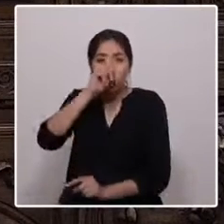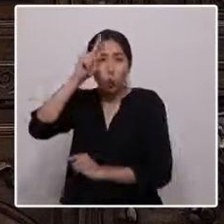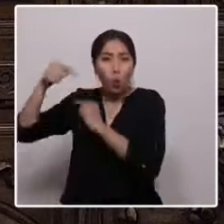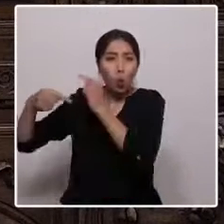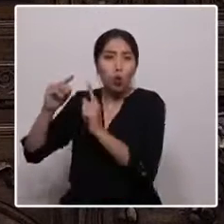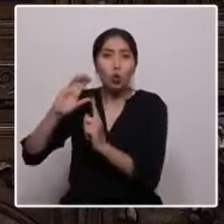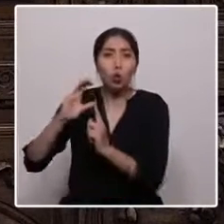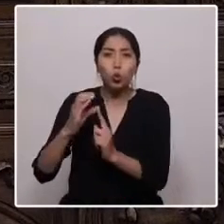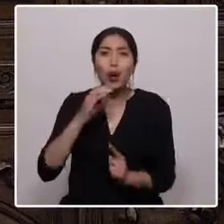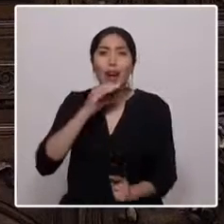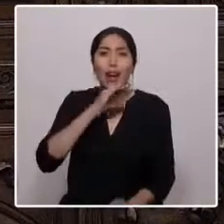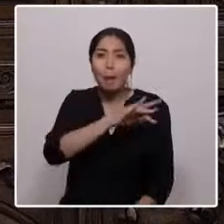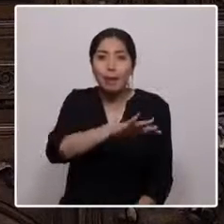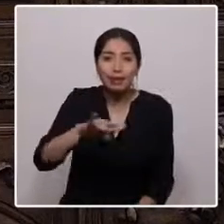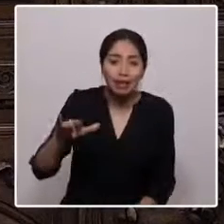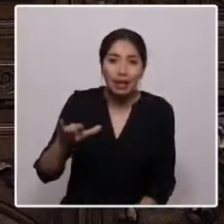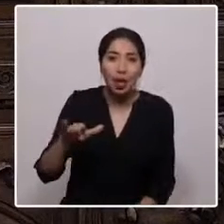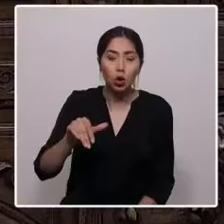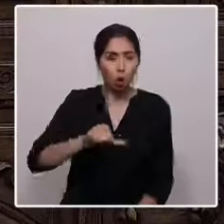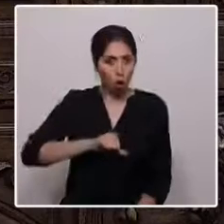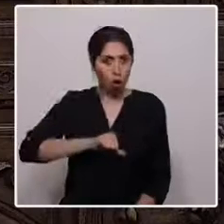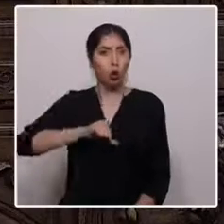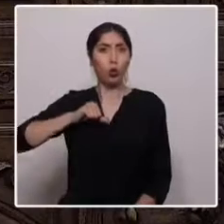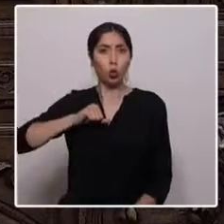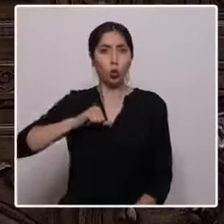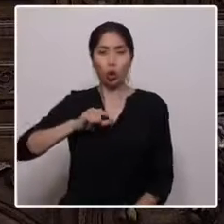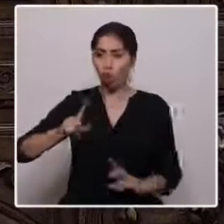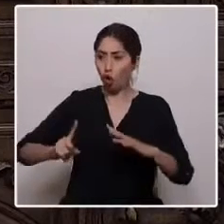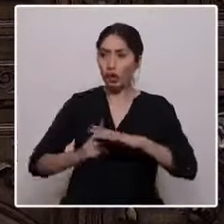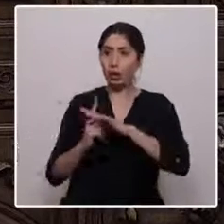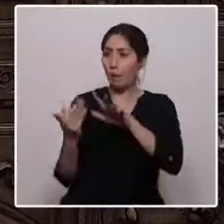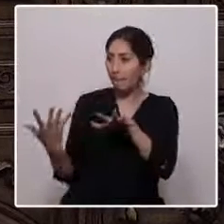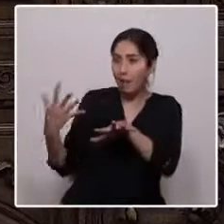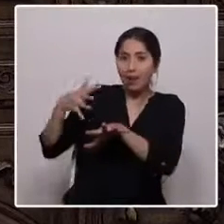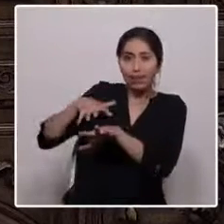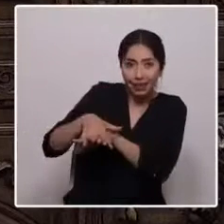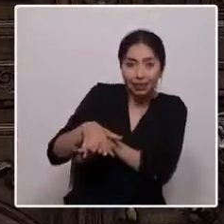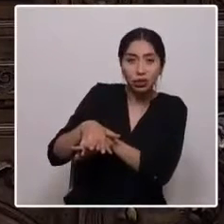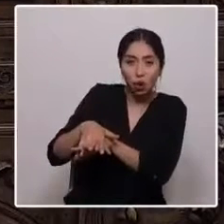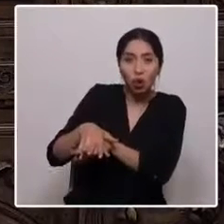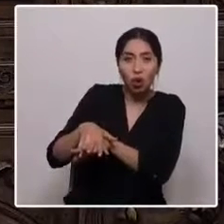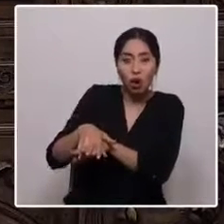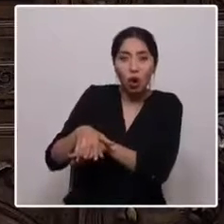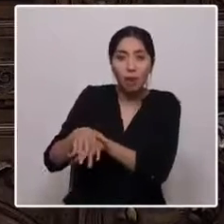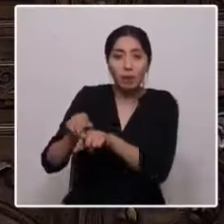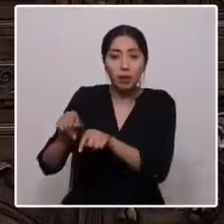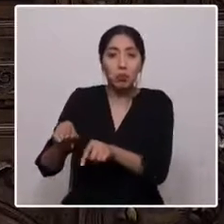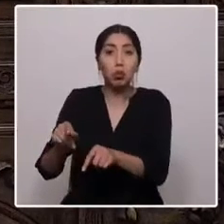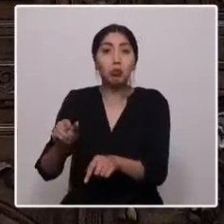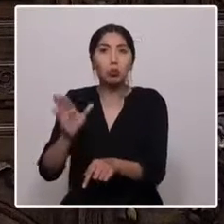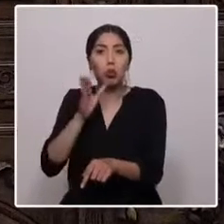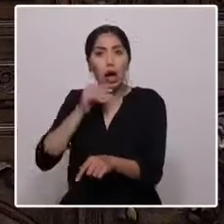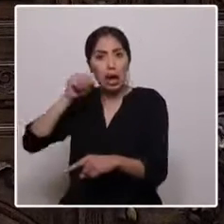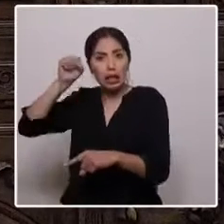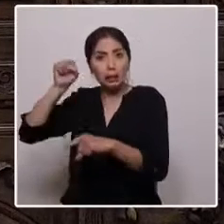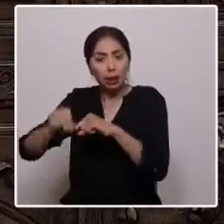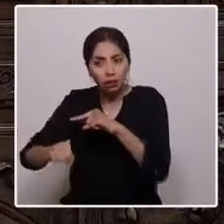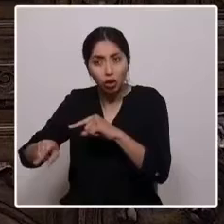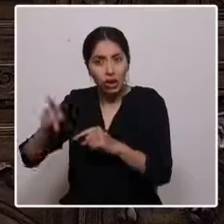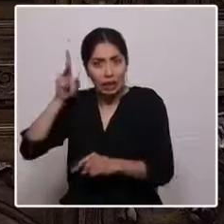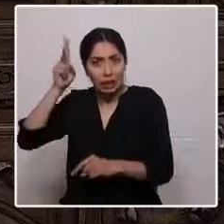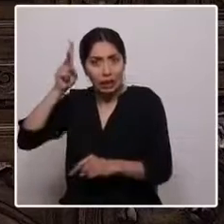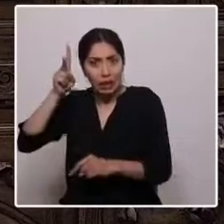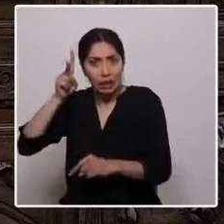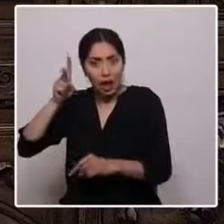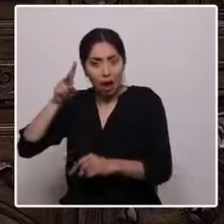reconocer con orgullo nuestro origen mestizo, y a entender que sin el reconocimiento de nuestras raíces indígenas, no podremos construir una